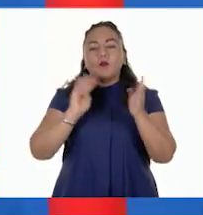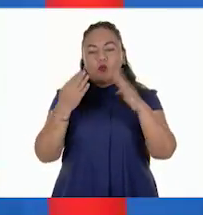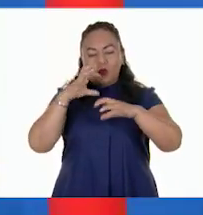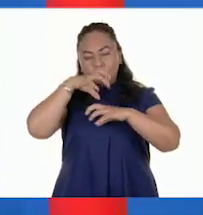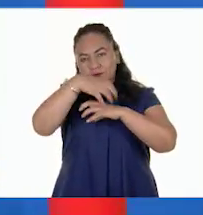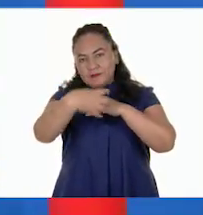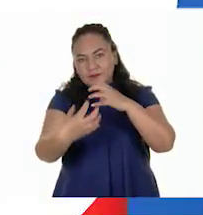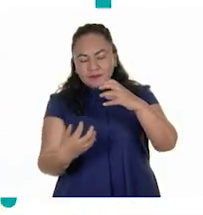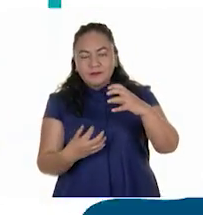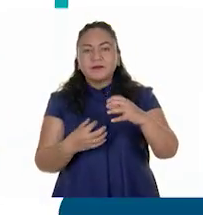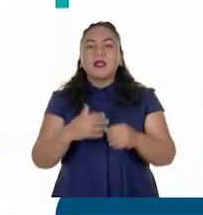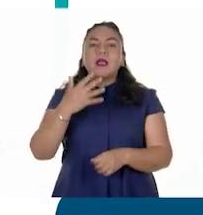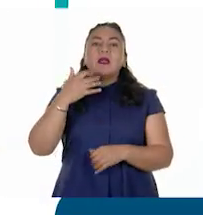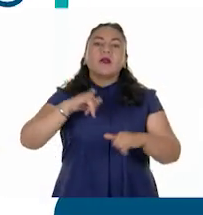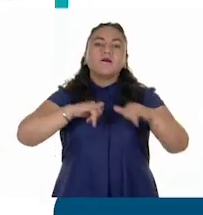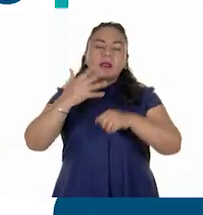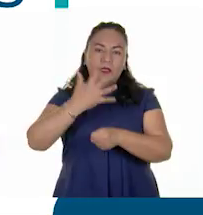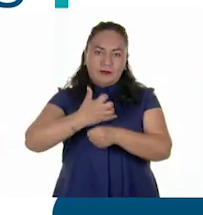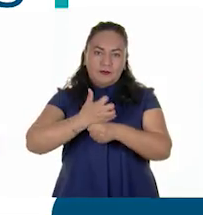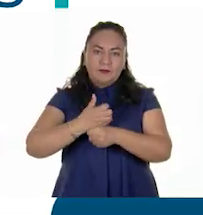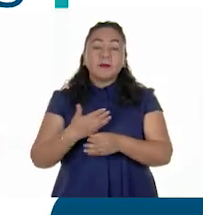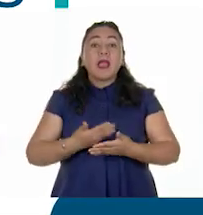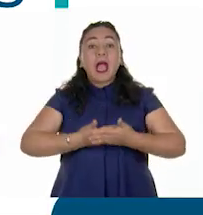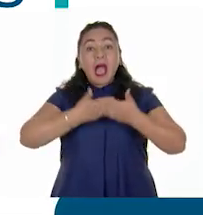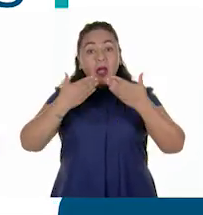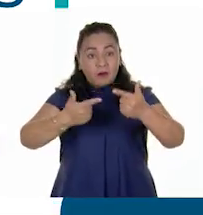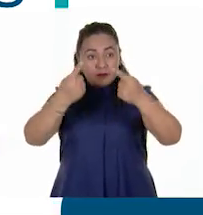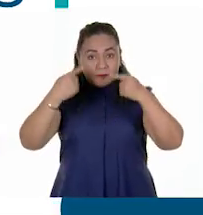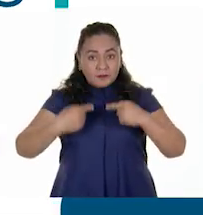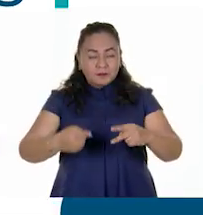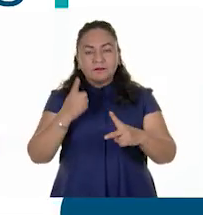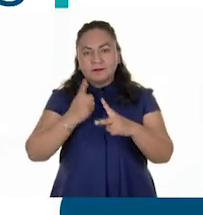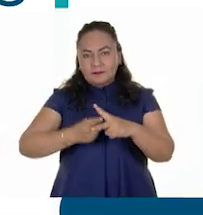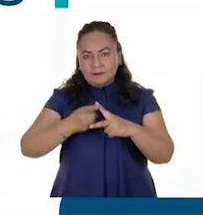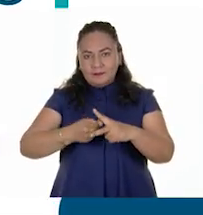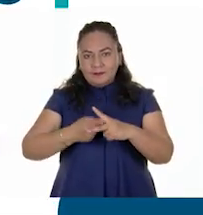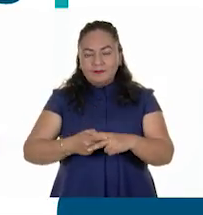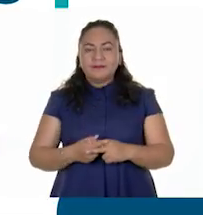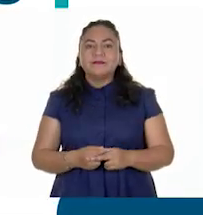Geografía quinto grado. A continuación, matemáticas.